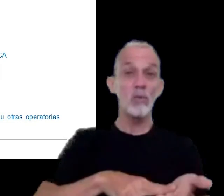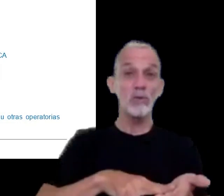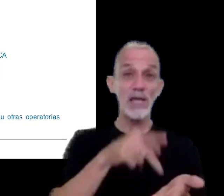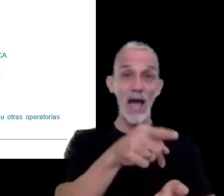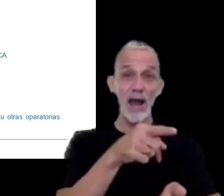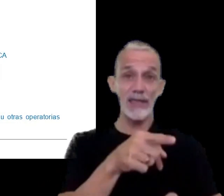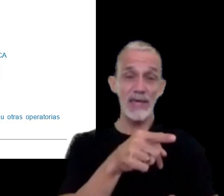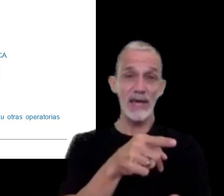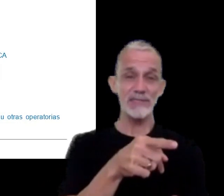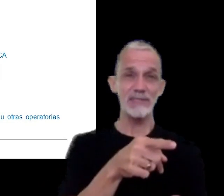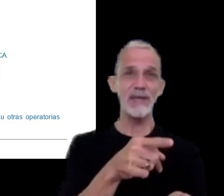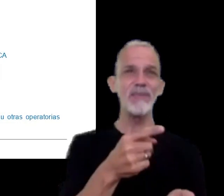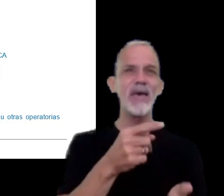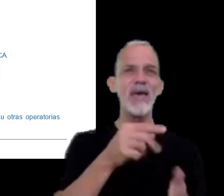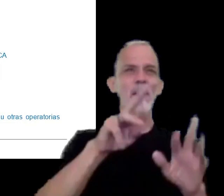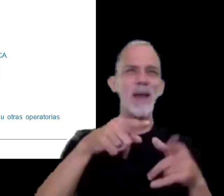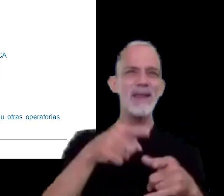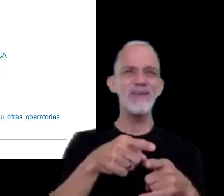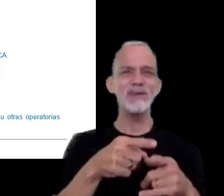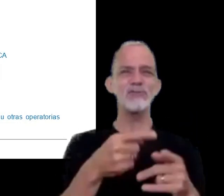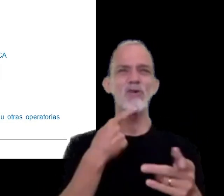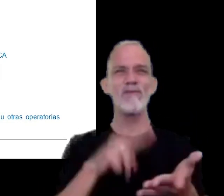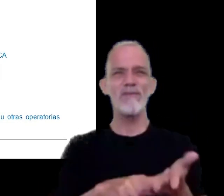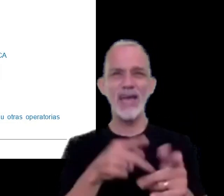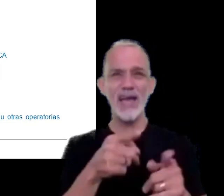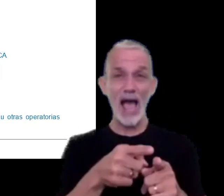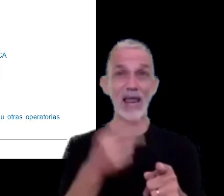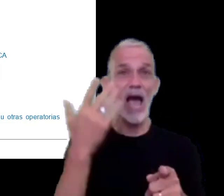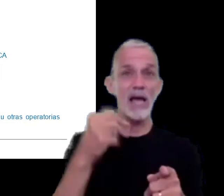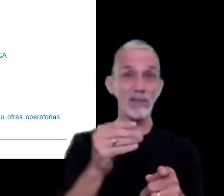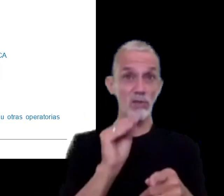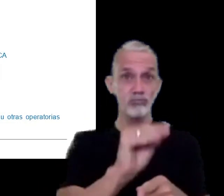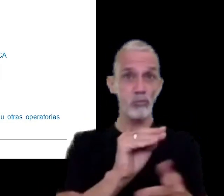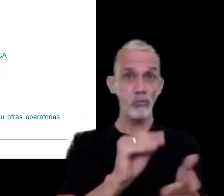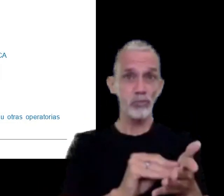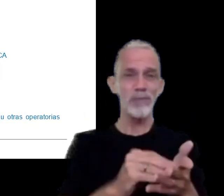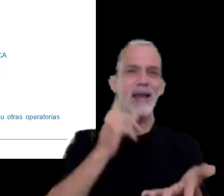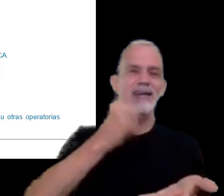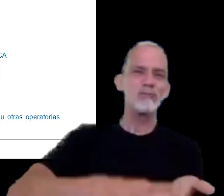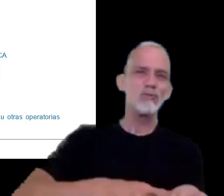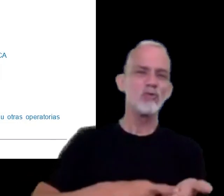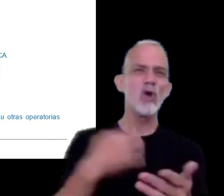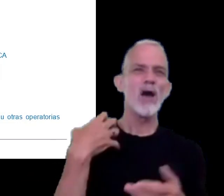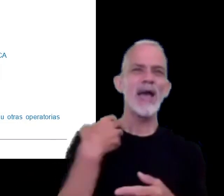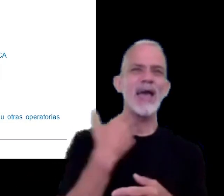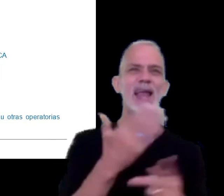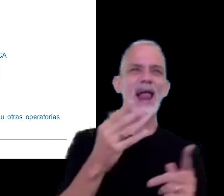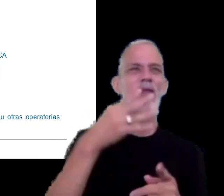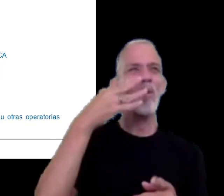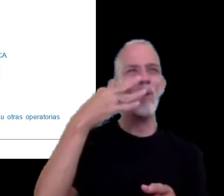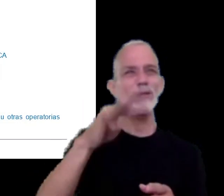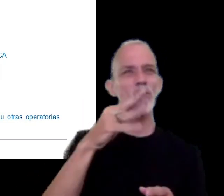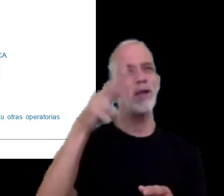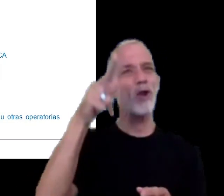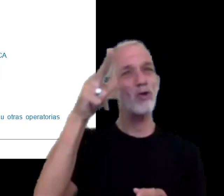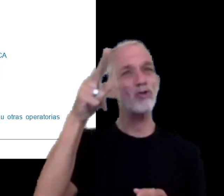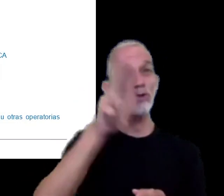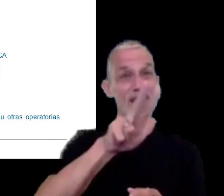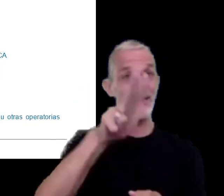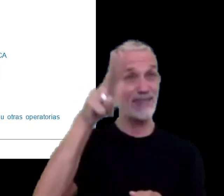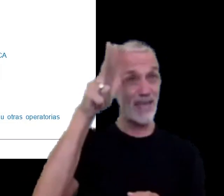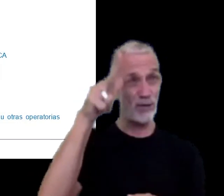de planificaciones fiscales que había sido implementado por la resolución general 4838